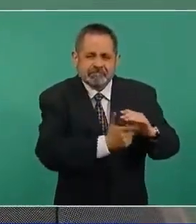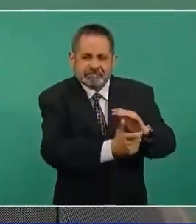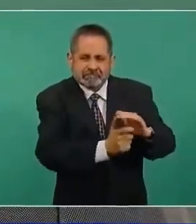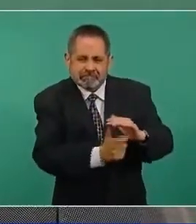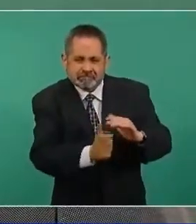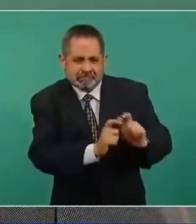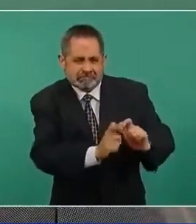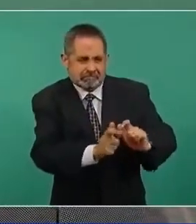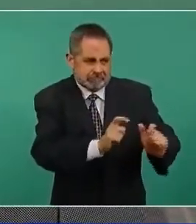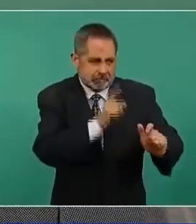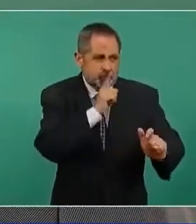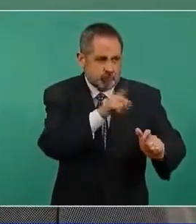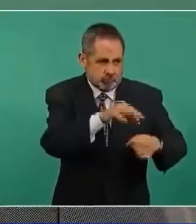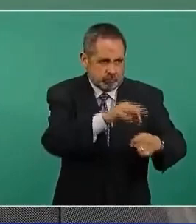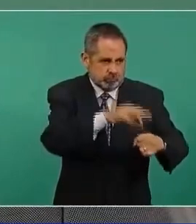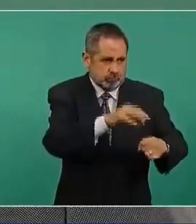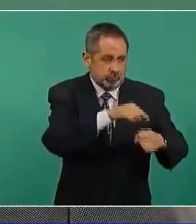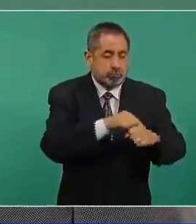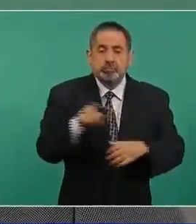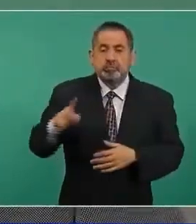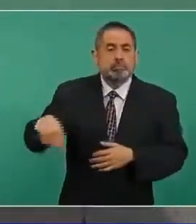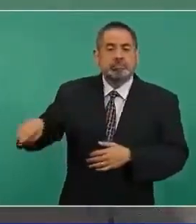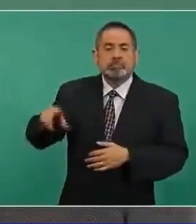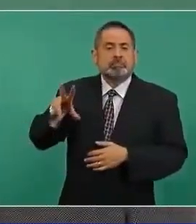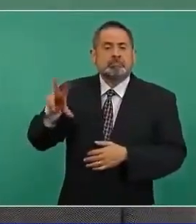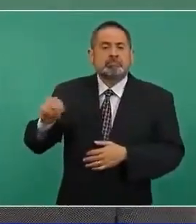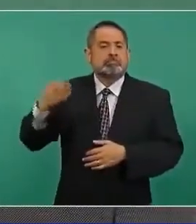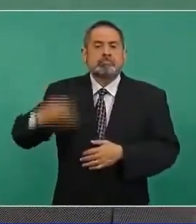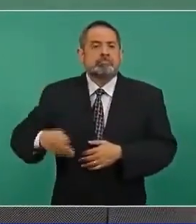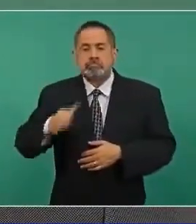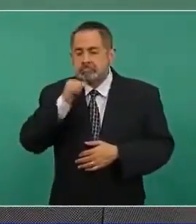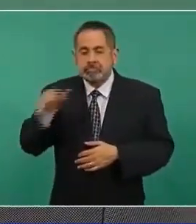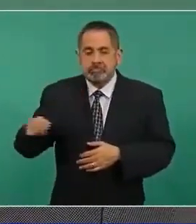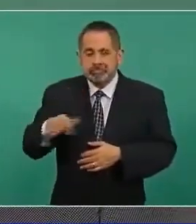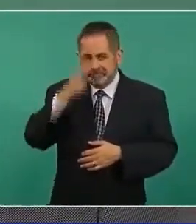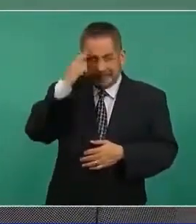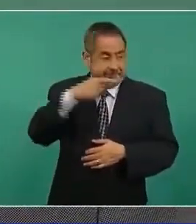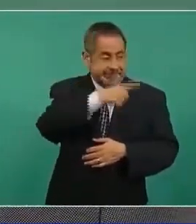a legisladores. Entonces,